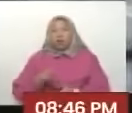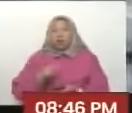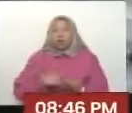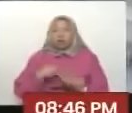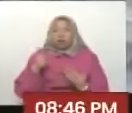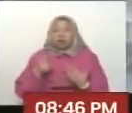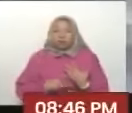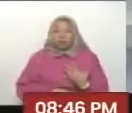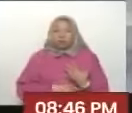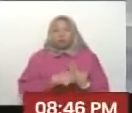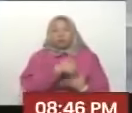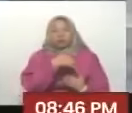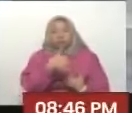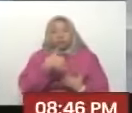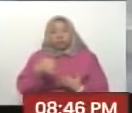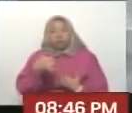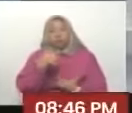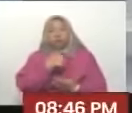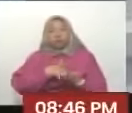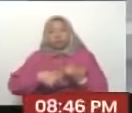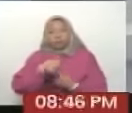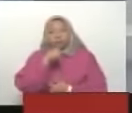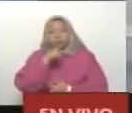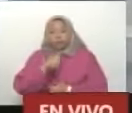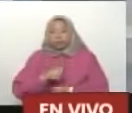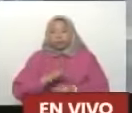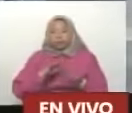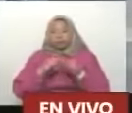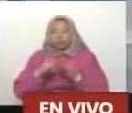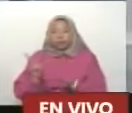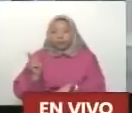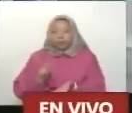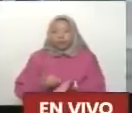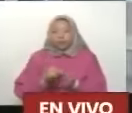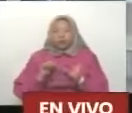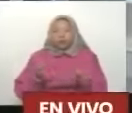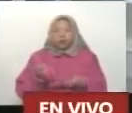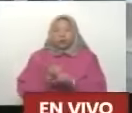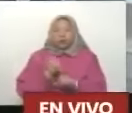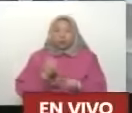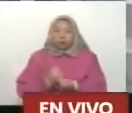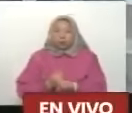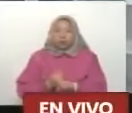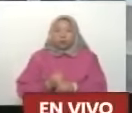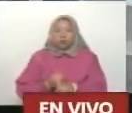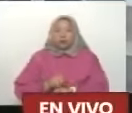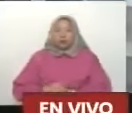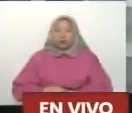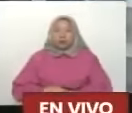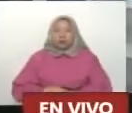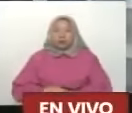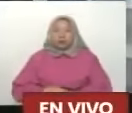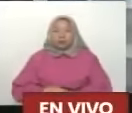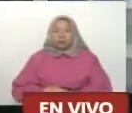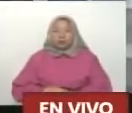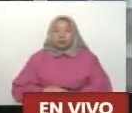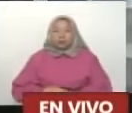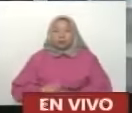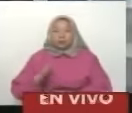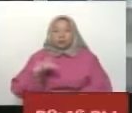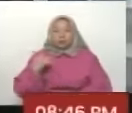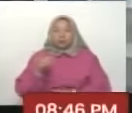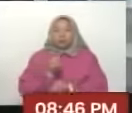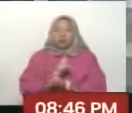en cada circuito comunal hay que iniciar ya el que ganó, no puede haber